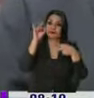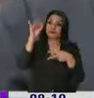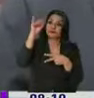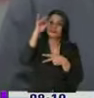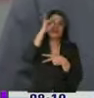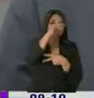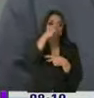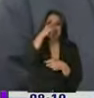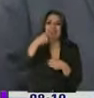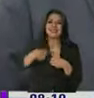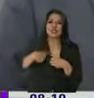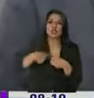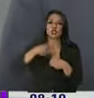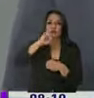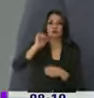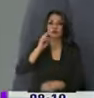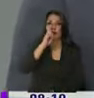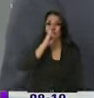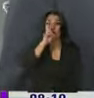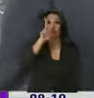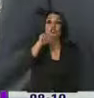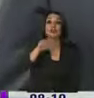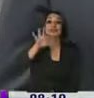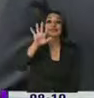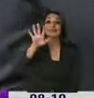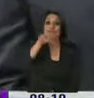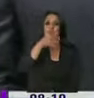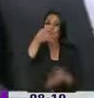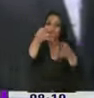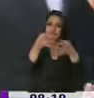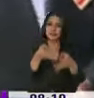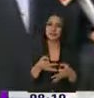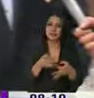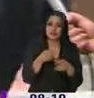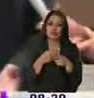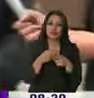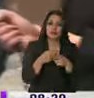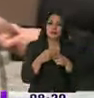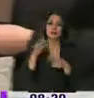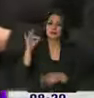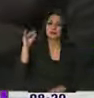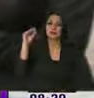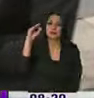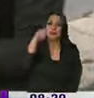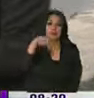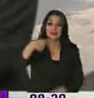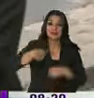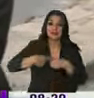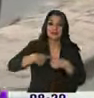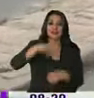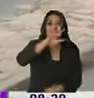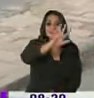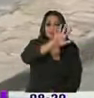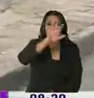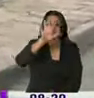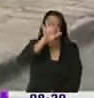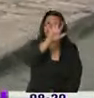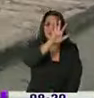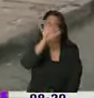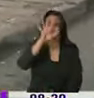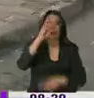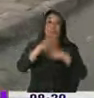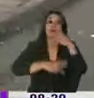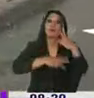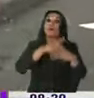la ciudad, declarada en junio del dos mil cinco, donde la ciudad tiene más de cincuenta y cinco especies de las trescientas que tenemos en el